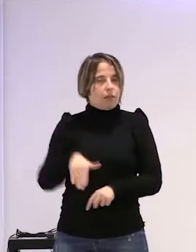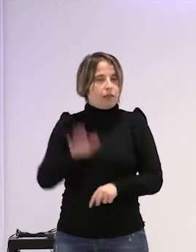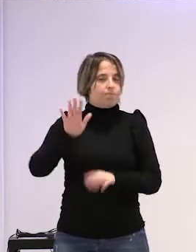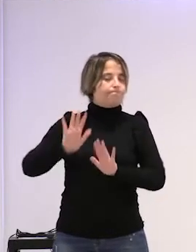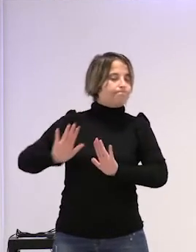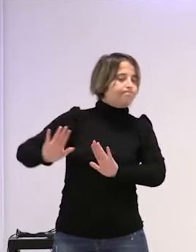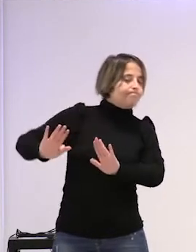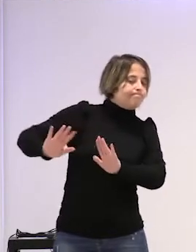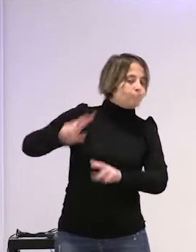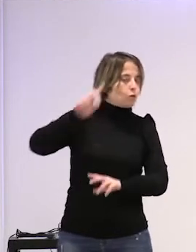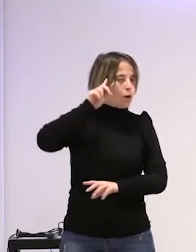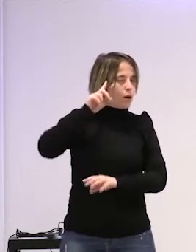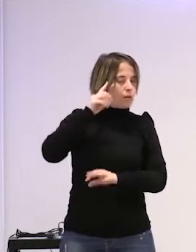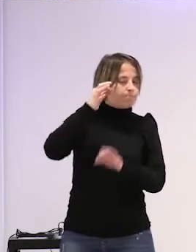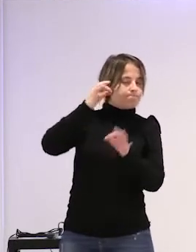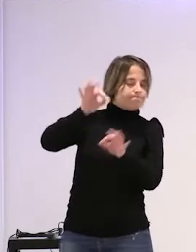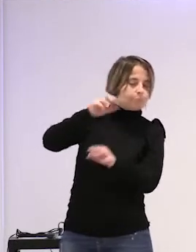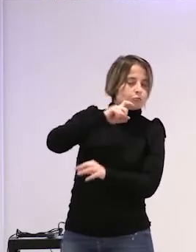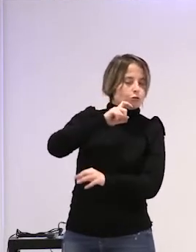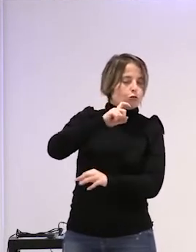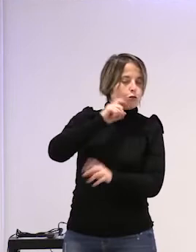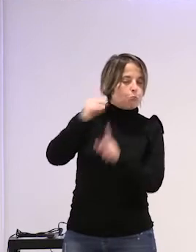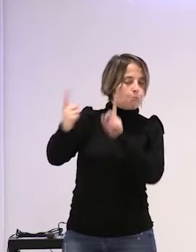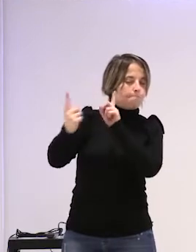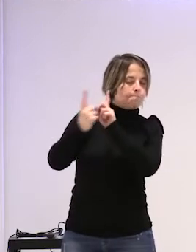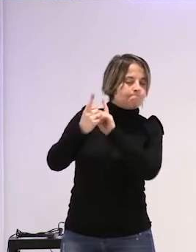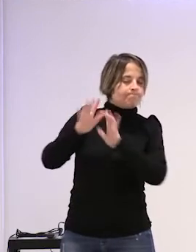no sabemos muy bien cómo